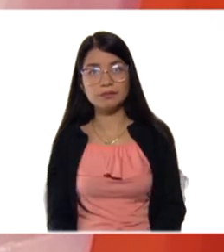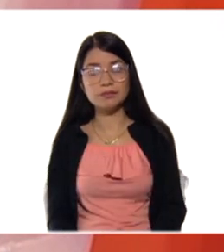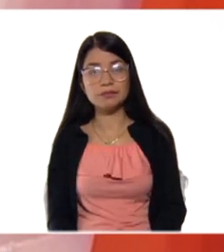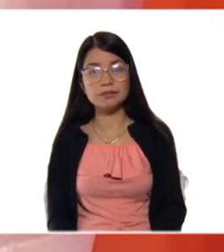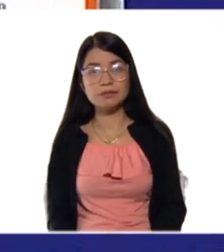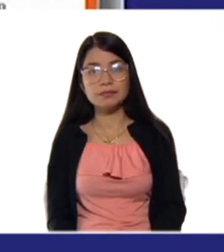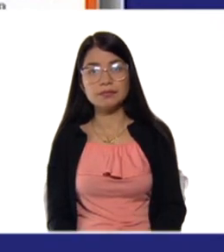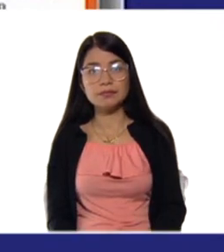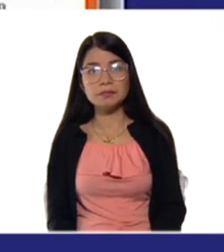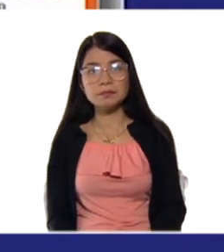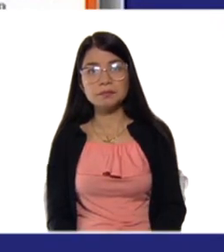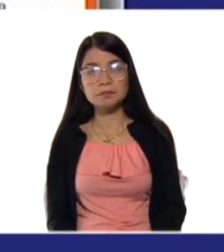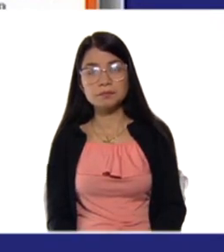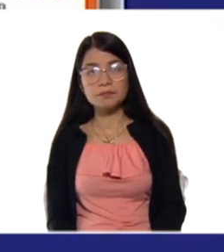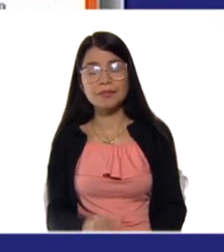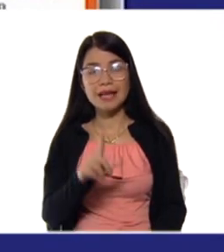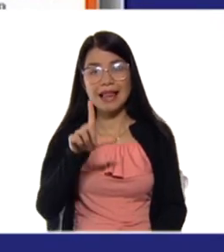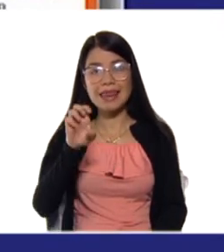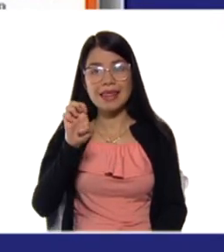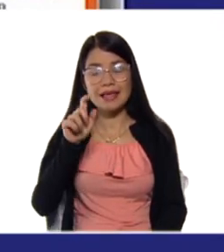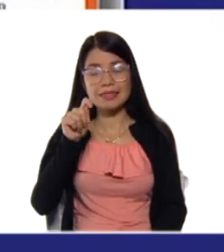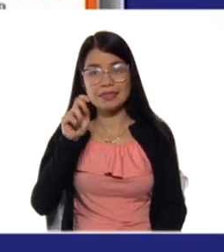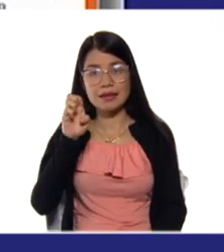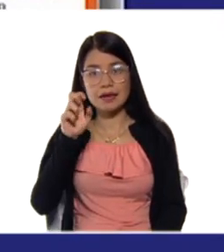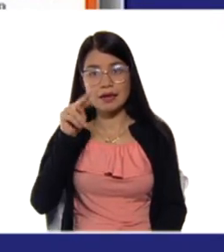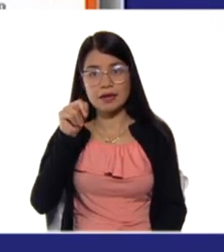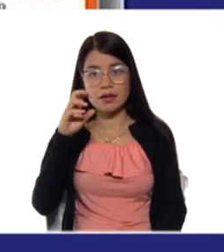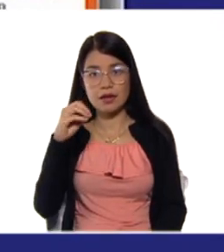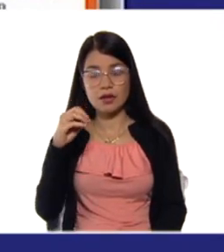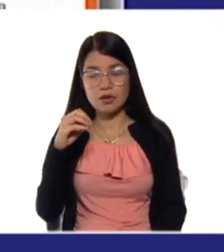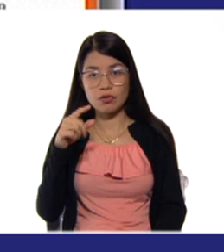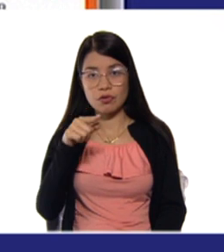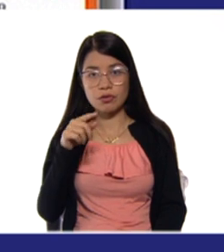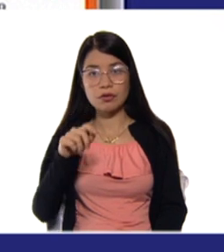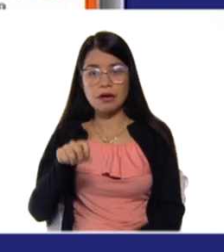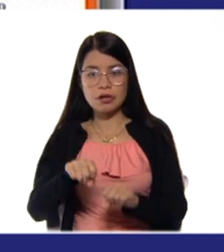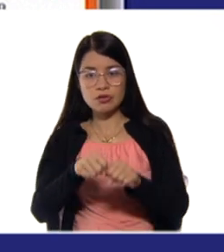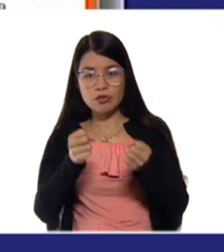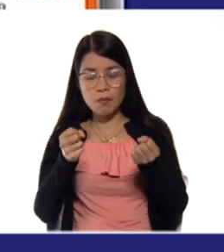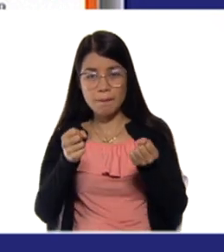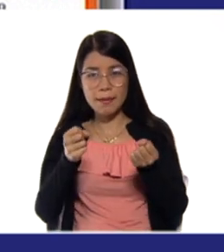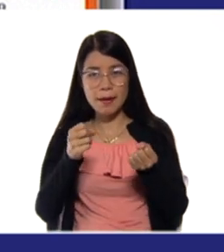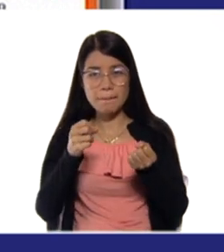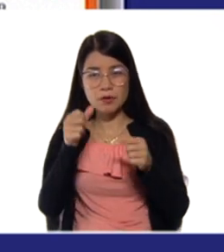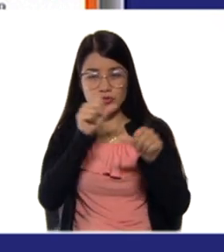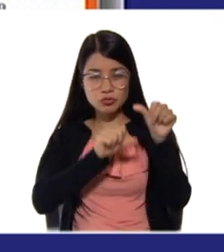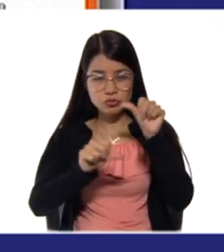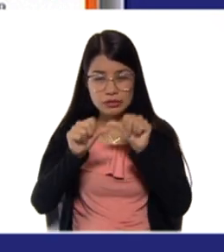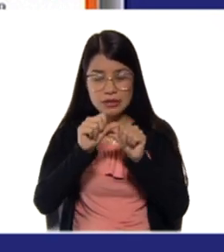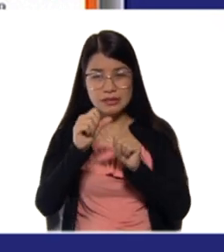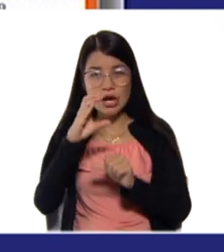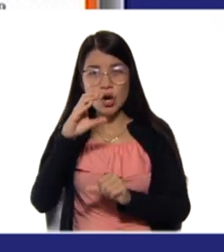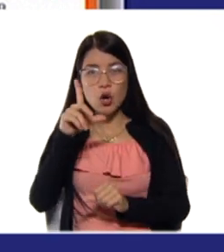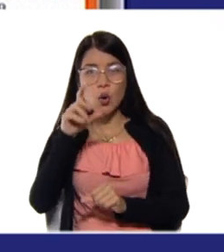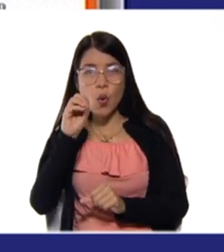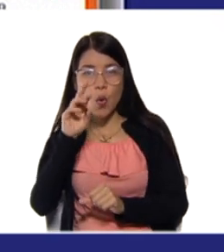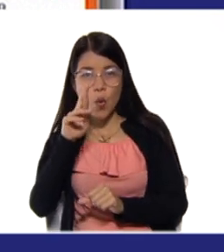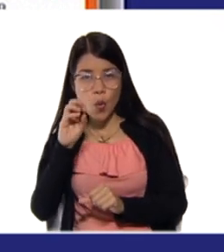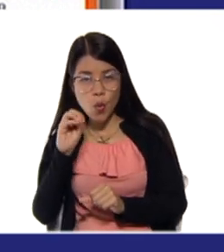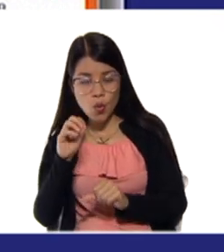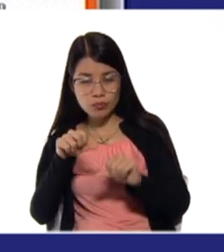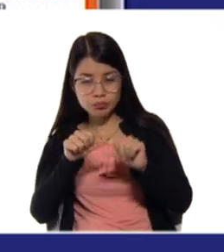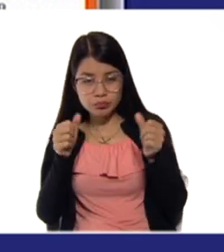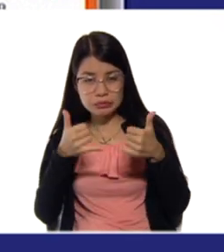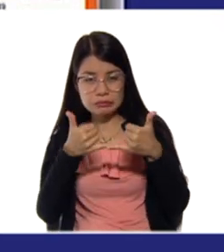eteno va a romperse, va por adición del cloro. Se rompe el enlace y